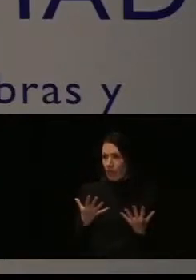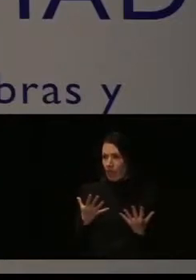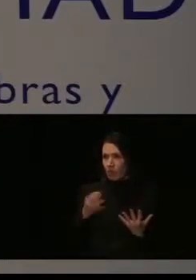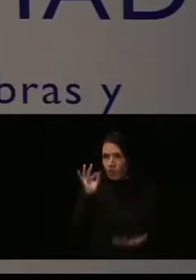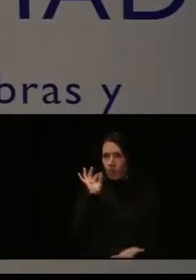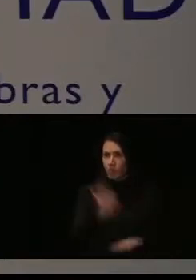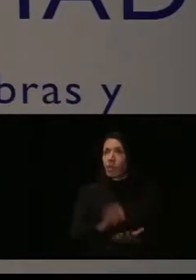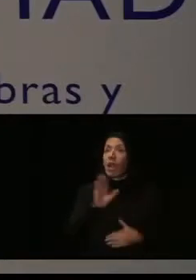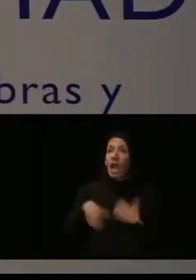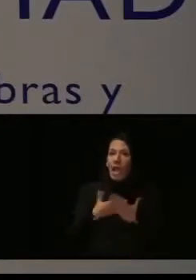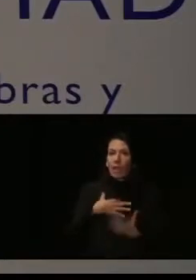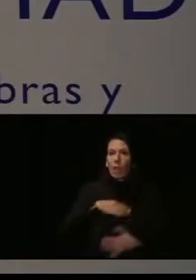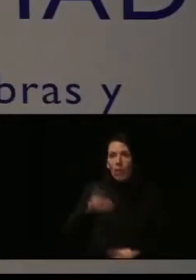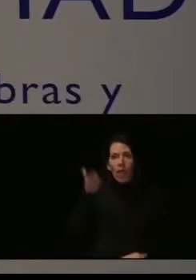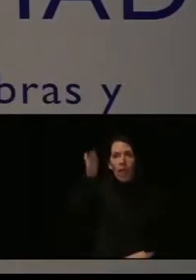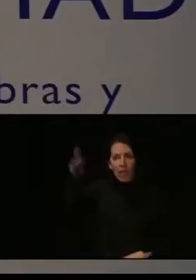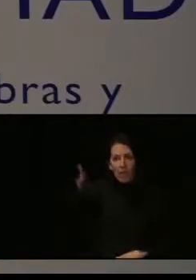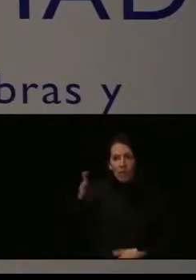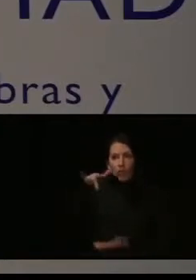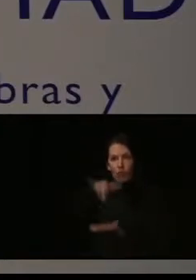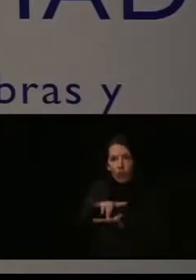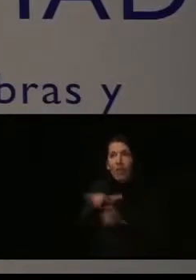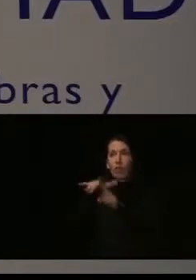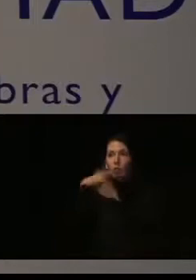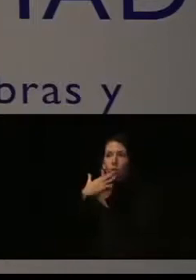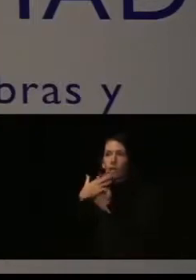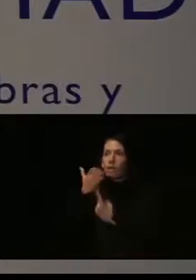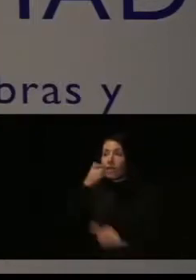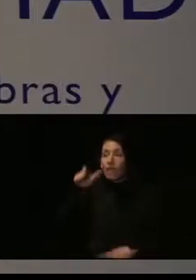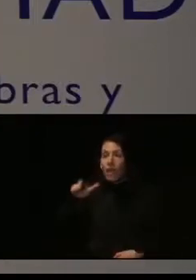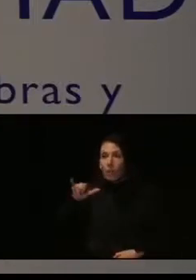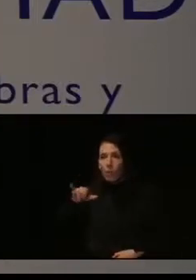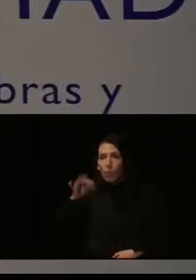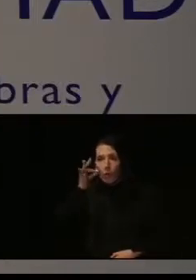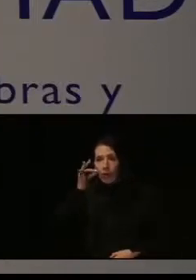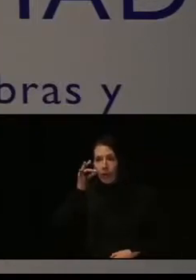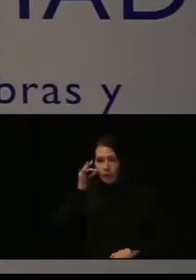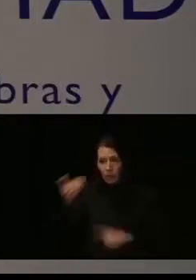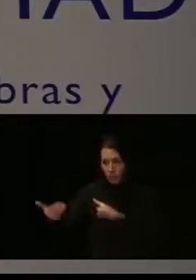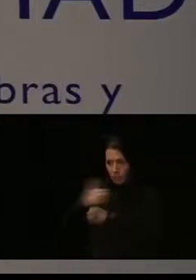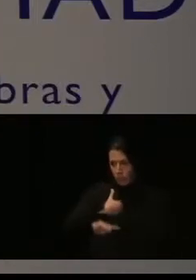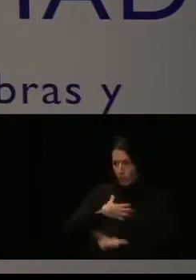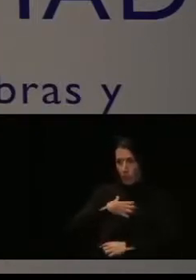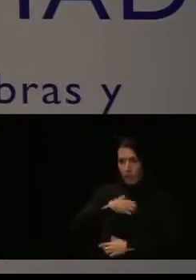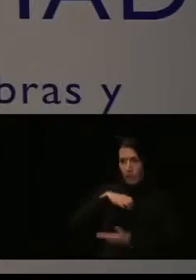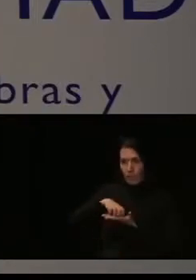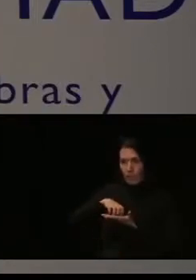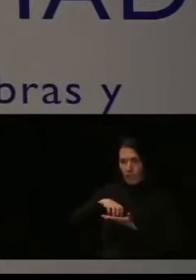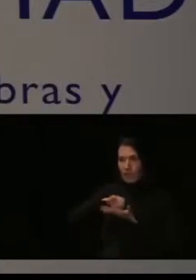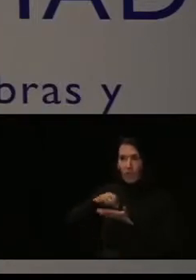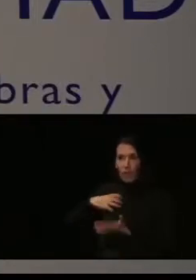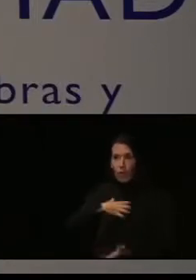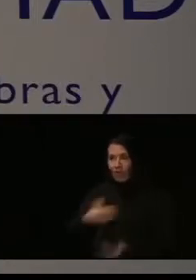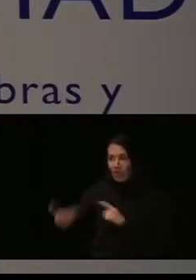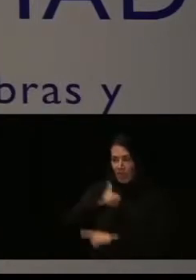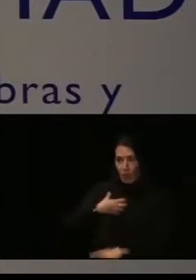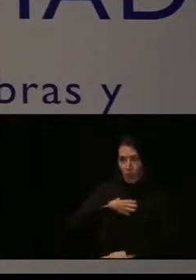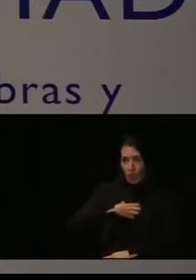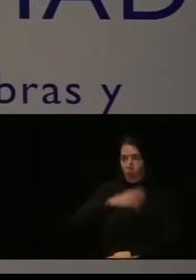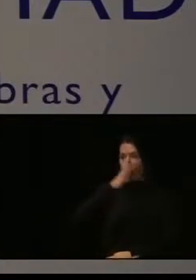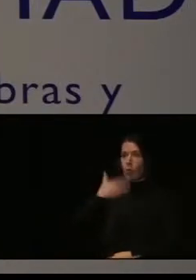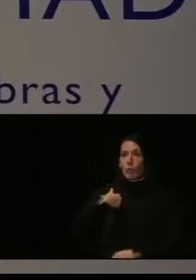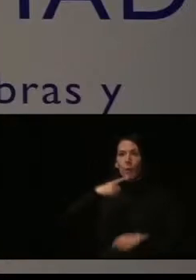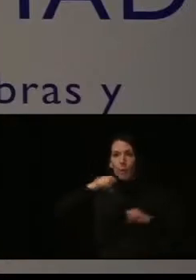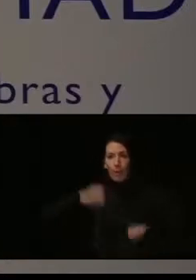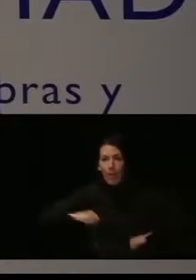la intervención in situ en aquellos casos en que haya mujeres que no puedan desplazarse a nuestros servicios por cualquier motivo. Pues, mujeres